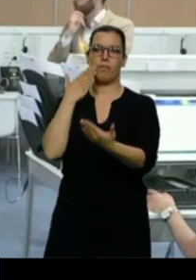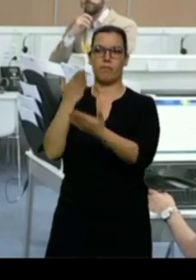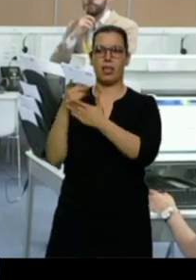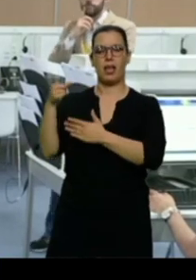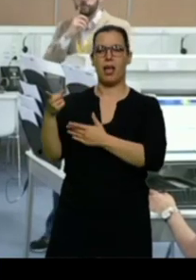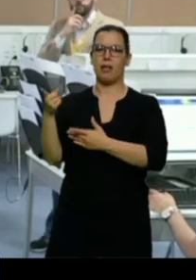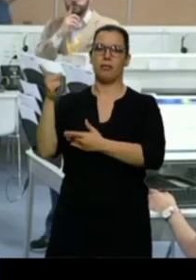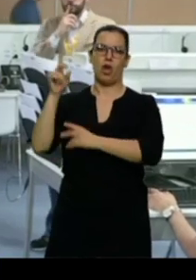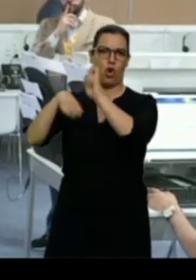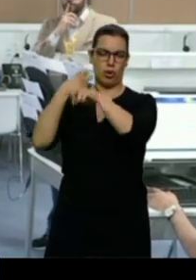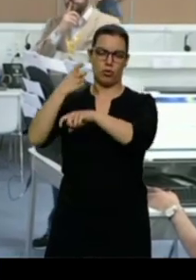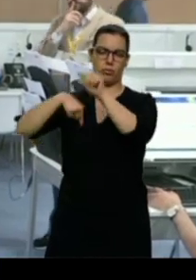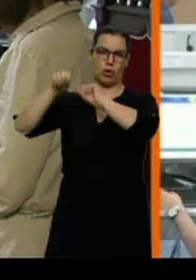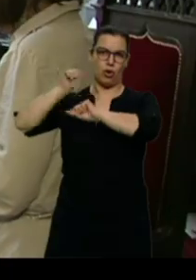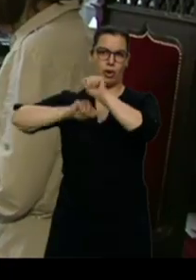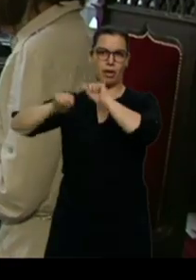del escrutinio.